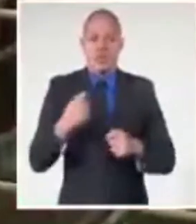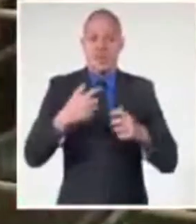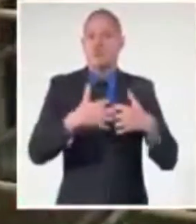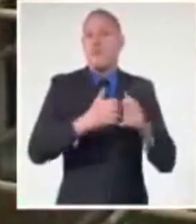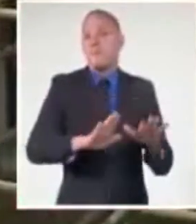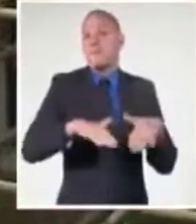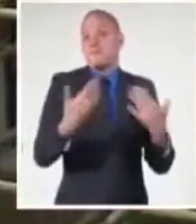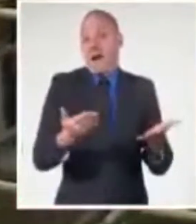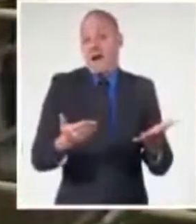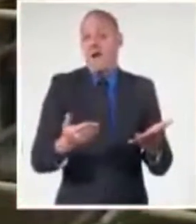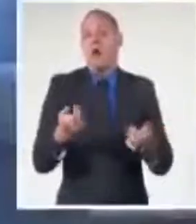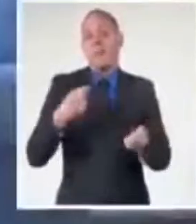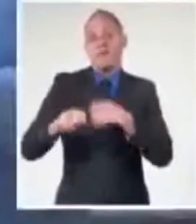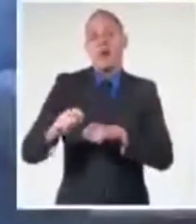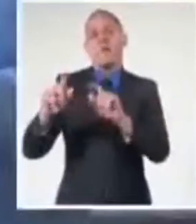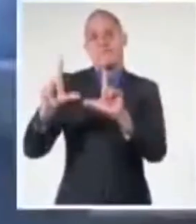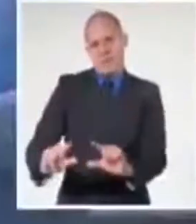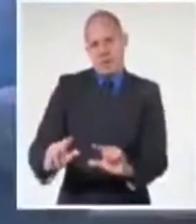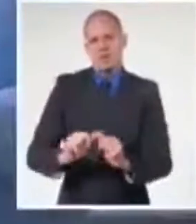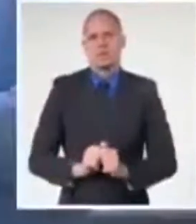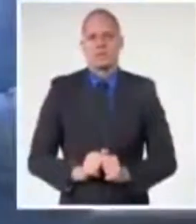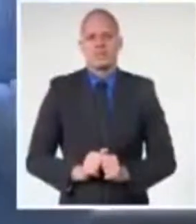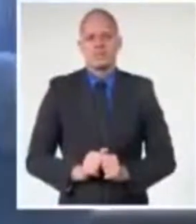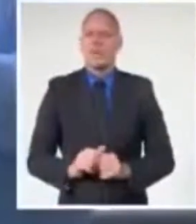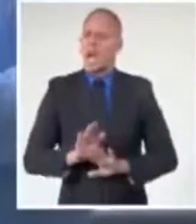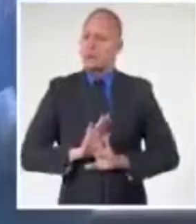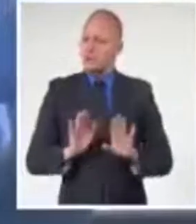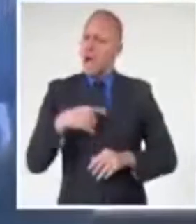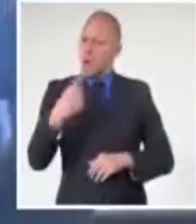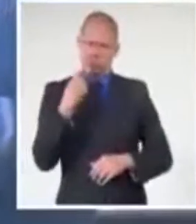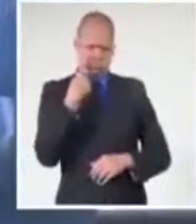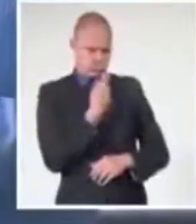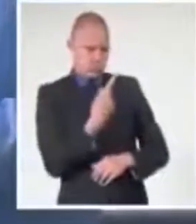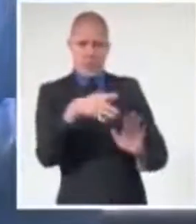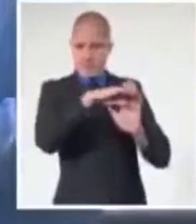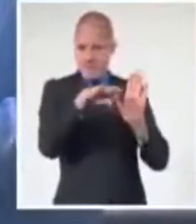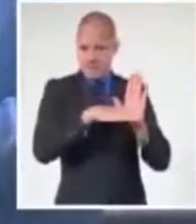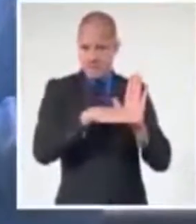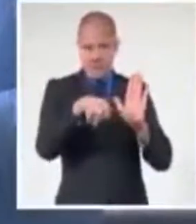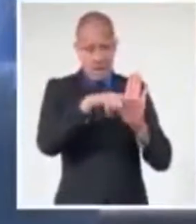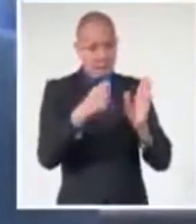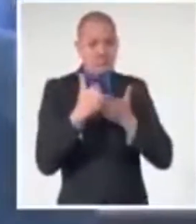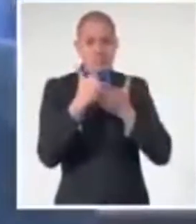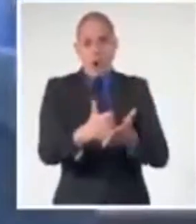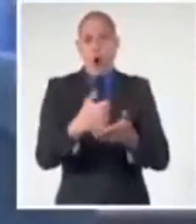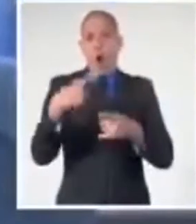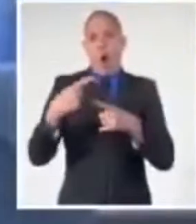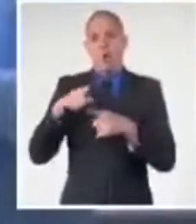y vender a más barrios. Nosotros sí apreciamos que las medidas que se han venido tomando para fortalecer la empresa estatal,